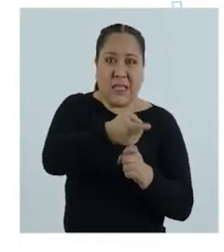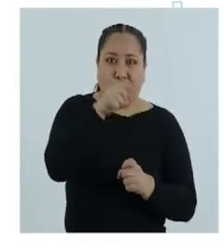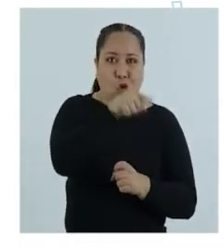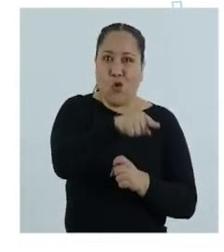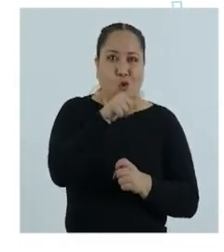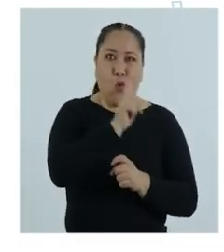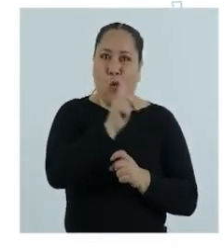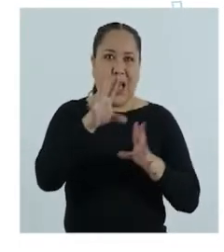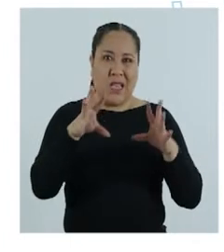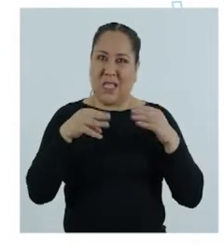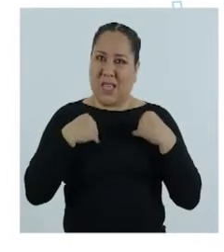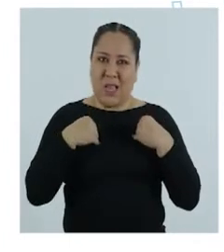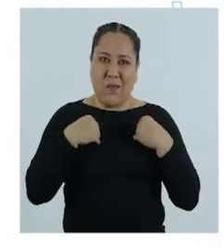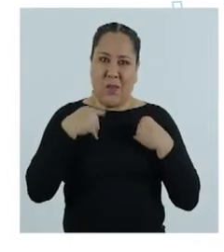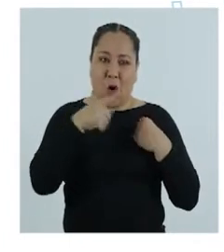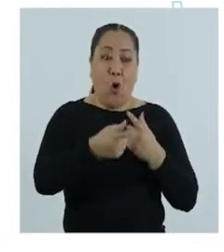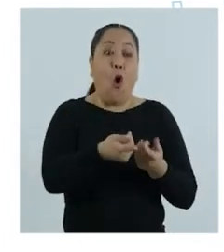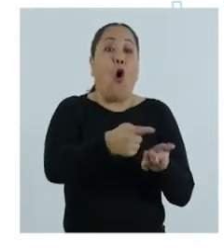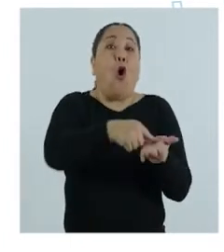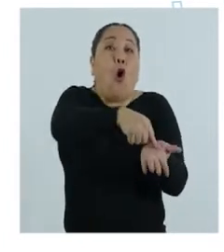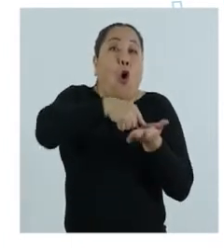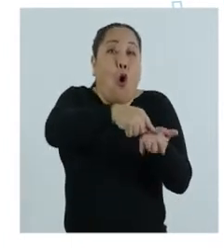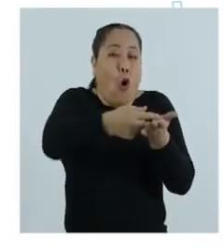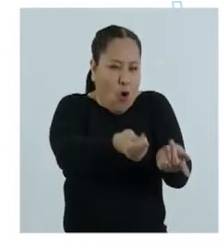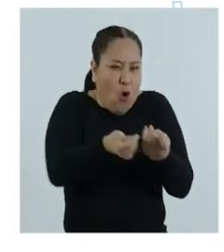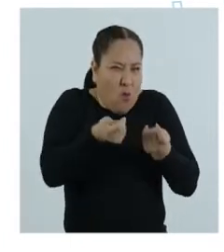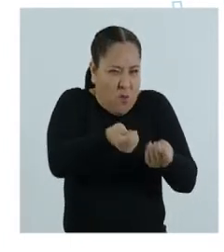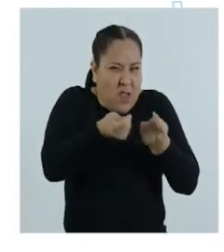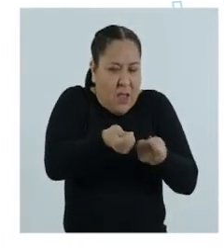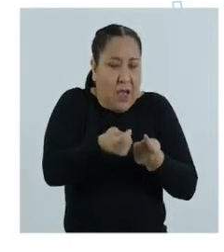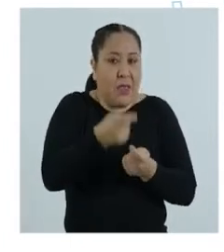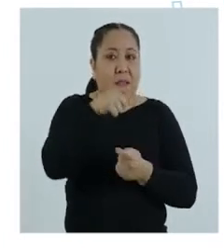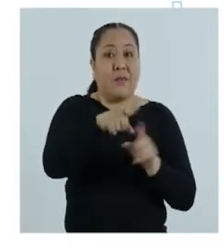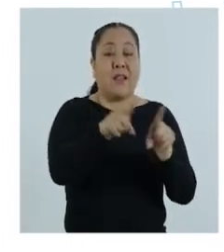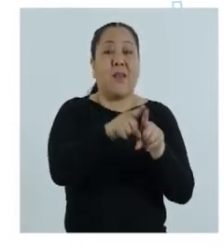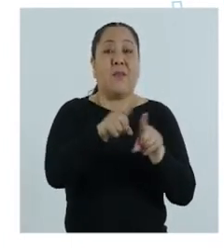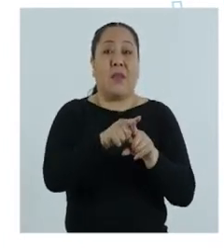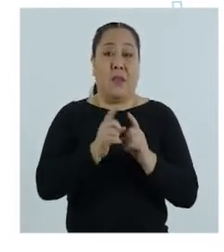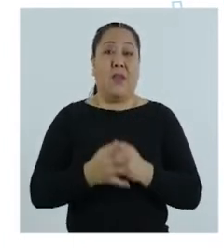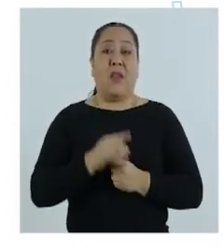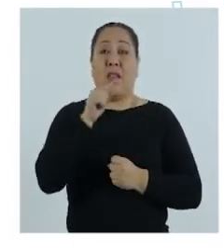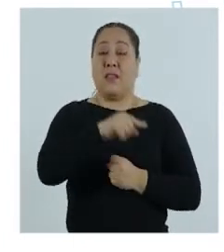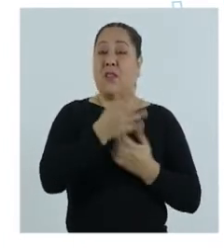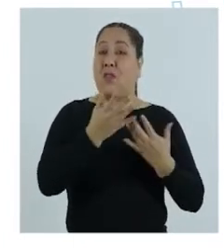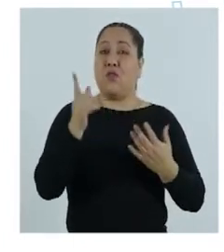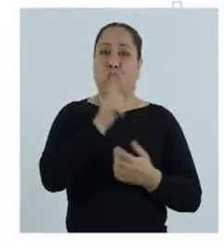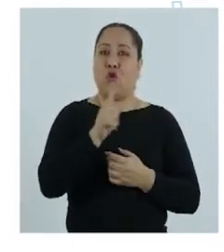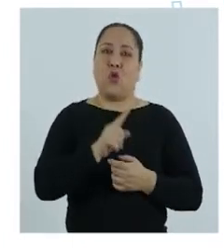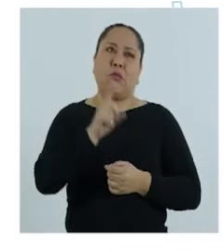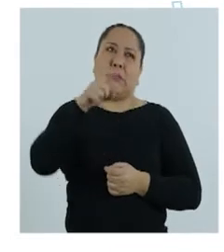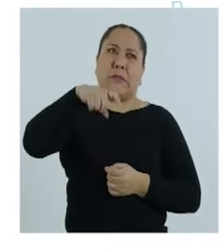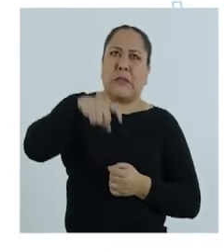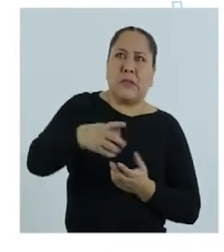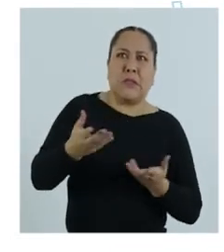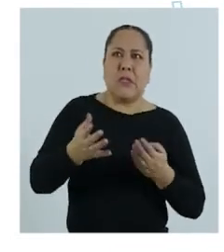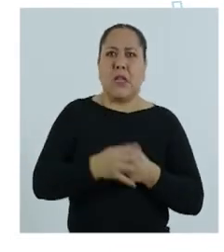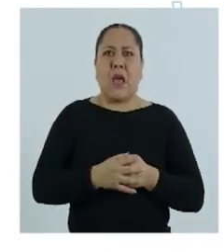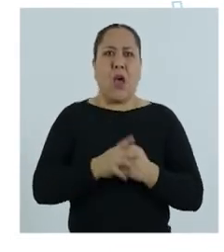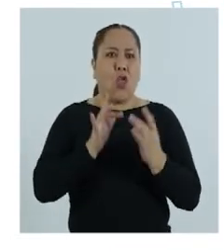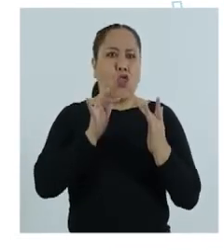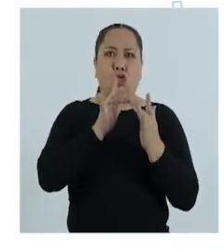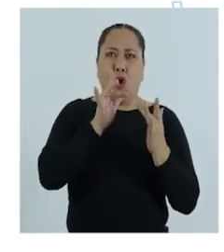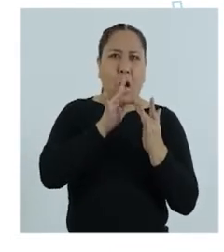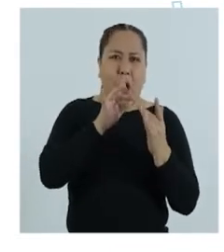persona sin su consentimiento o bajo coacción, incluidos los actos que no involucran